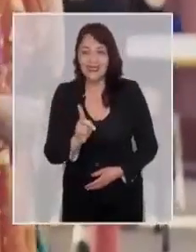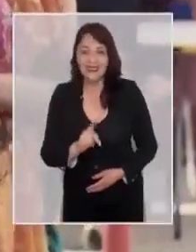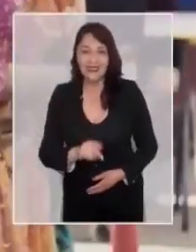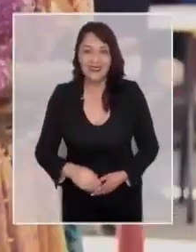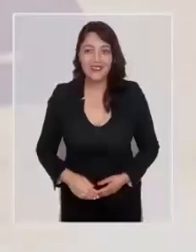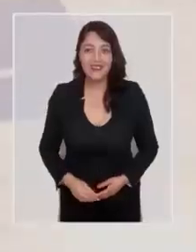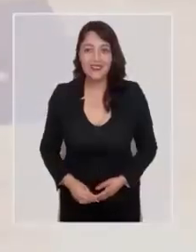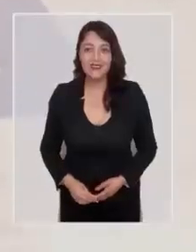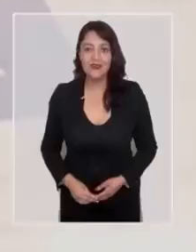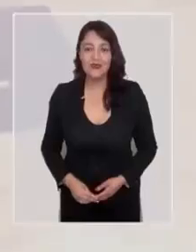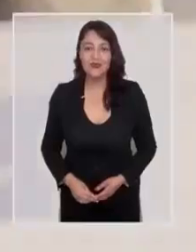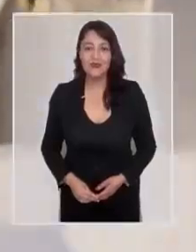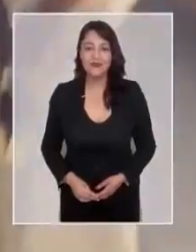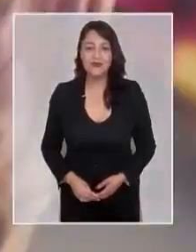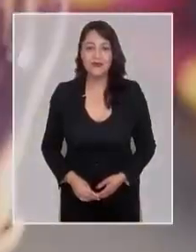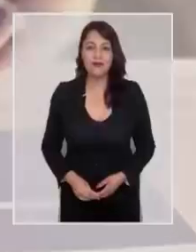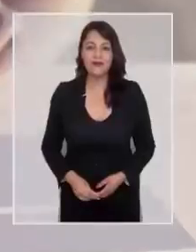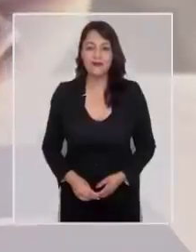de volver.